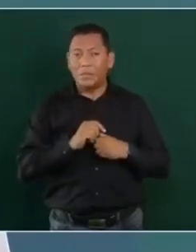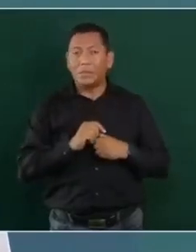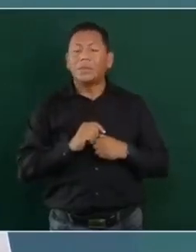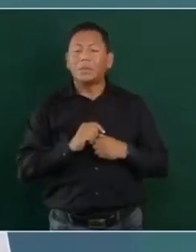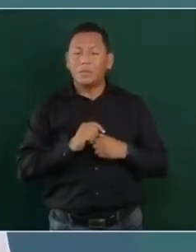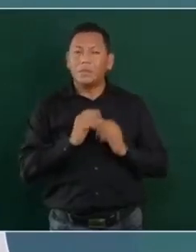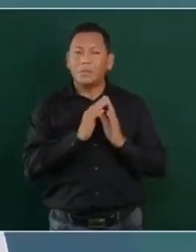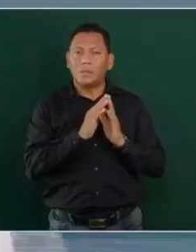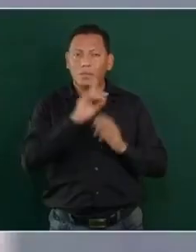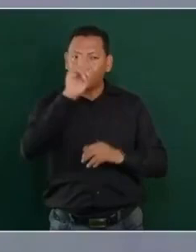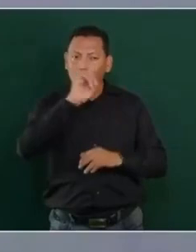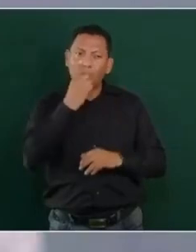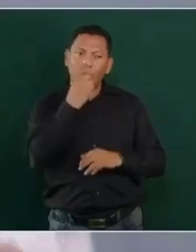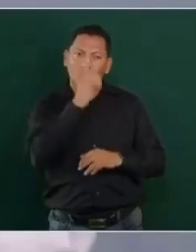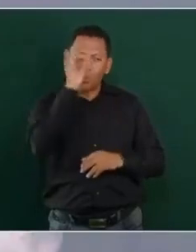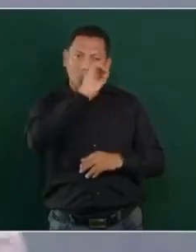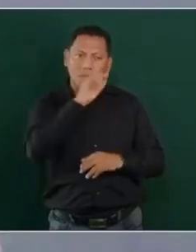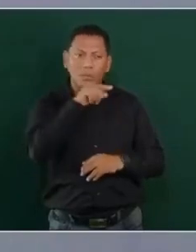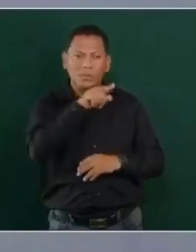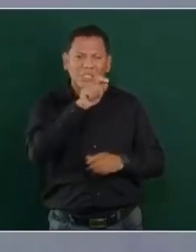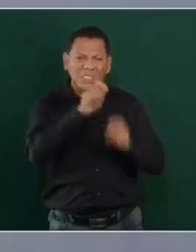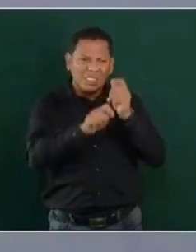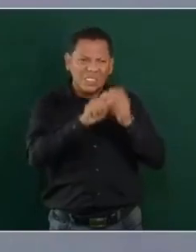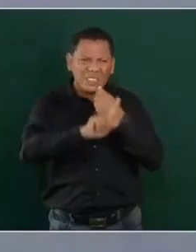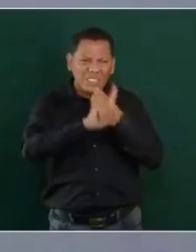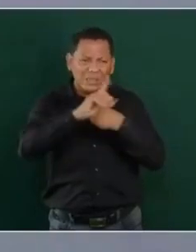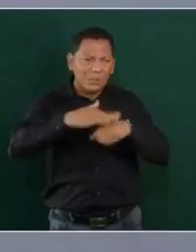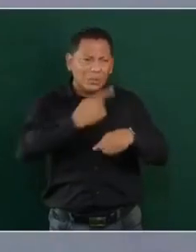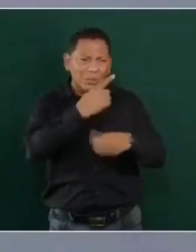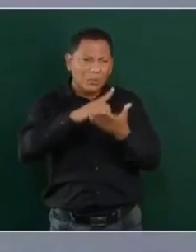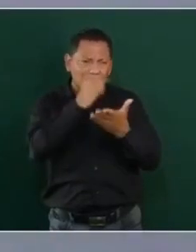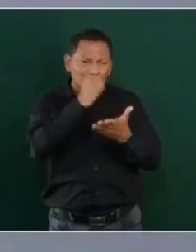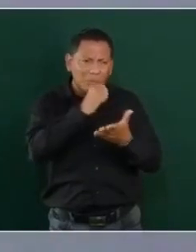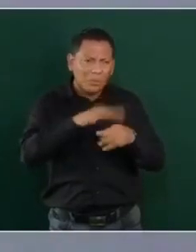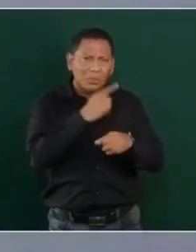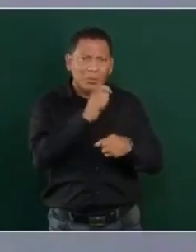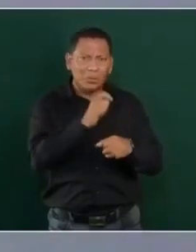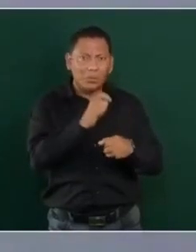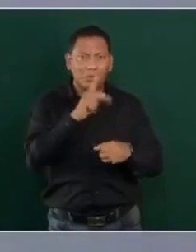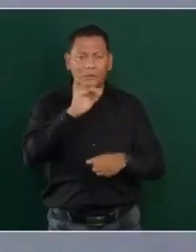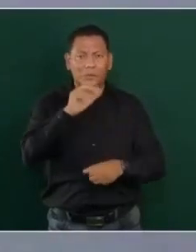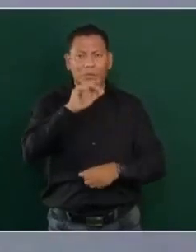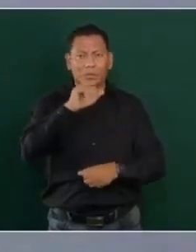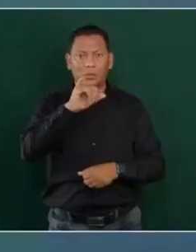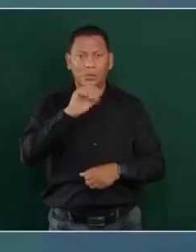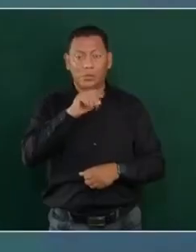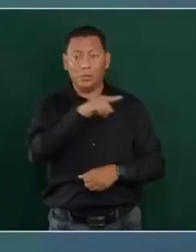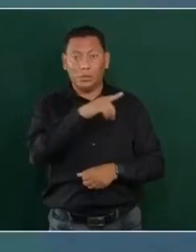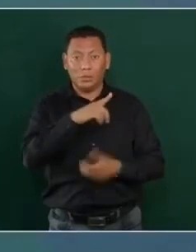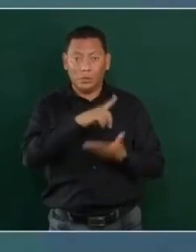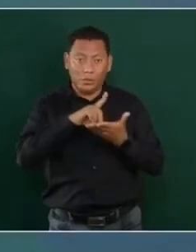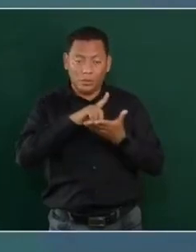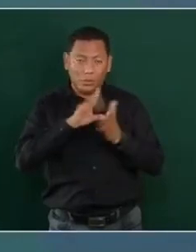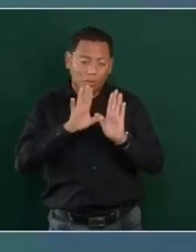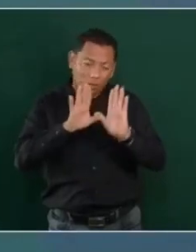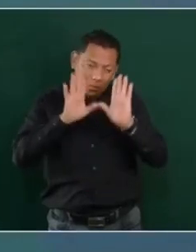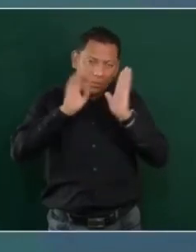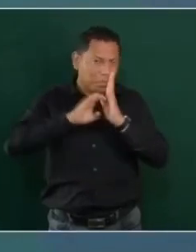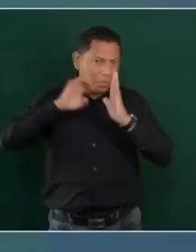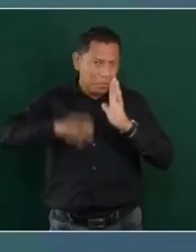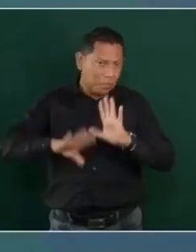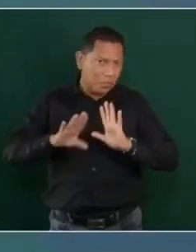porque ahora es el fentanilo. Pero vamos a suponer